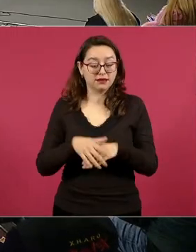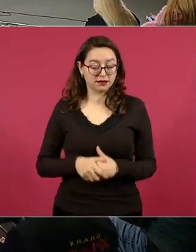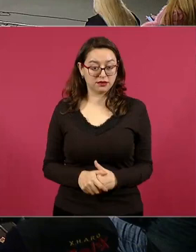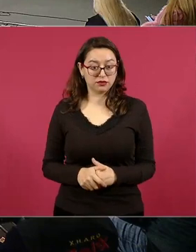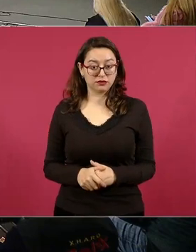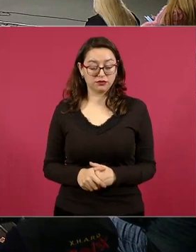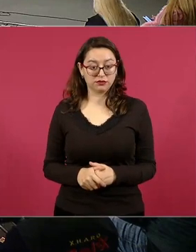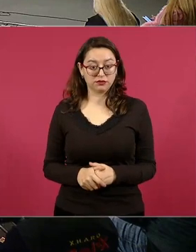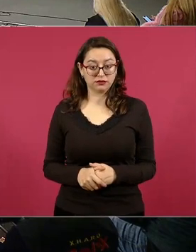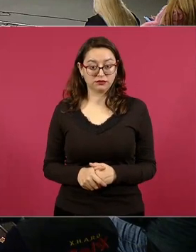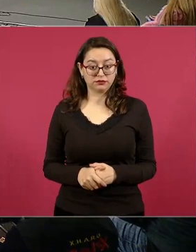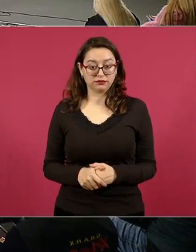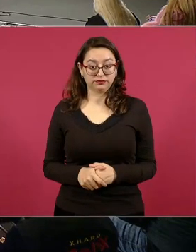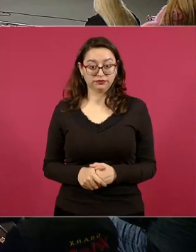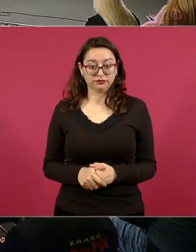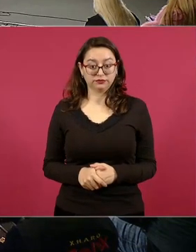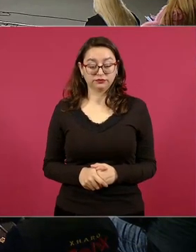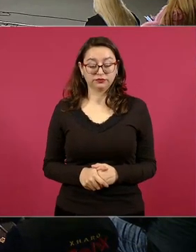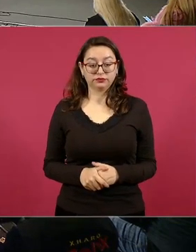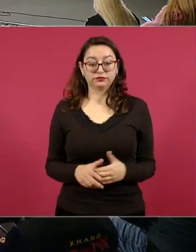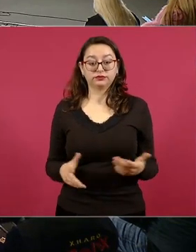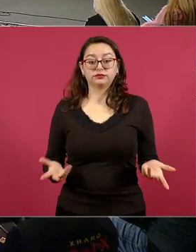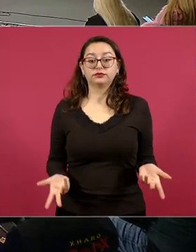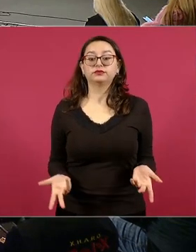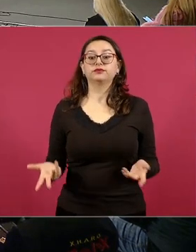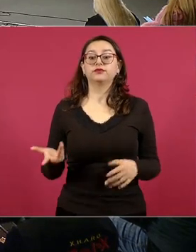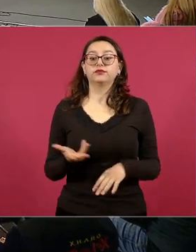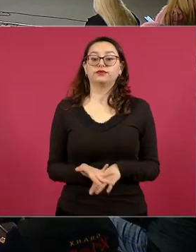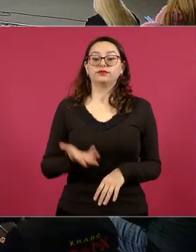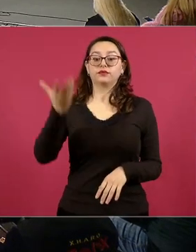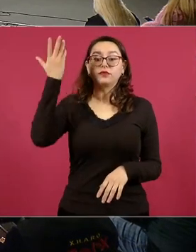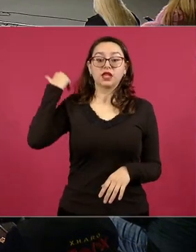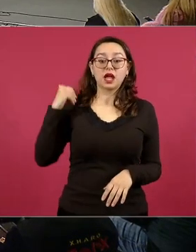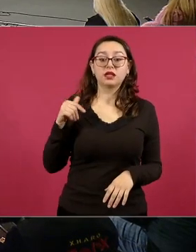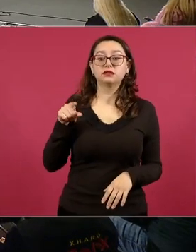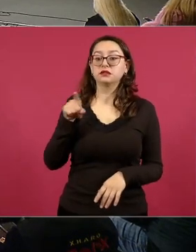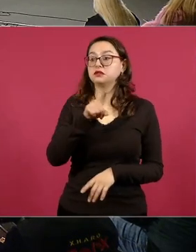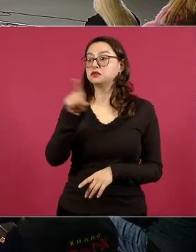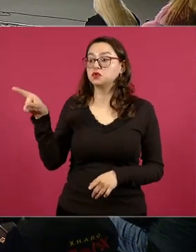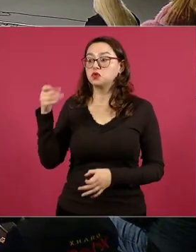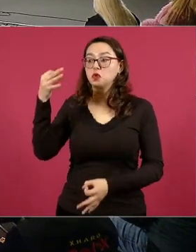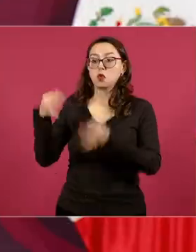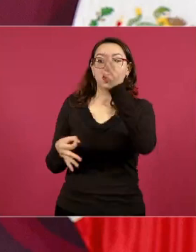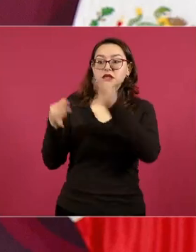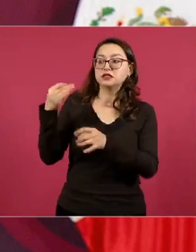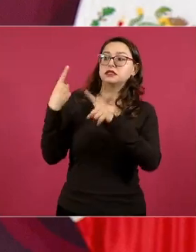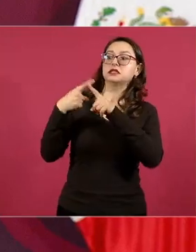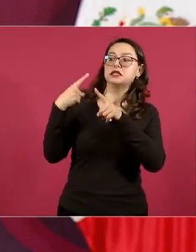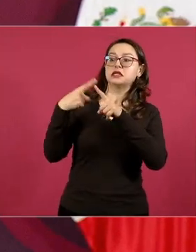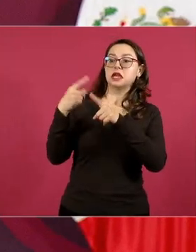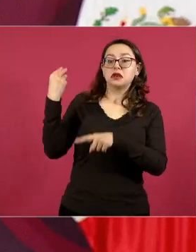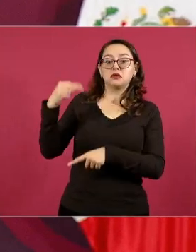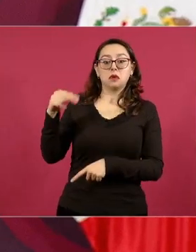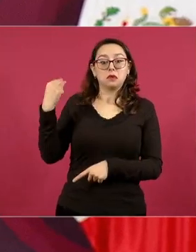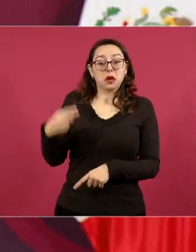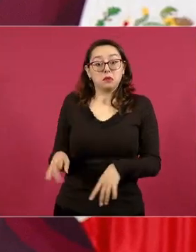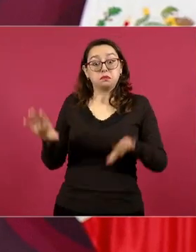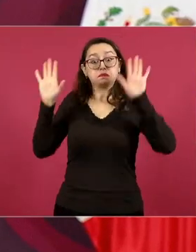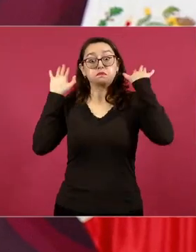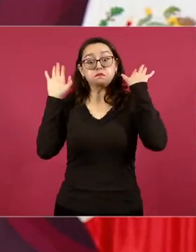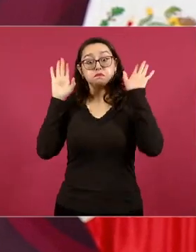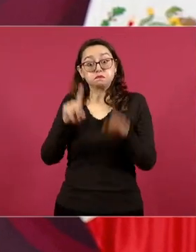antes ni se conocían los jueces ya en una sociedad anónima